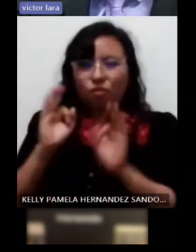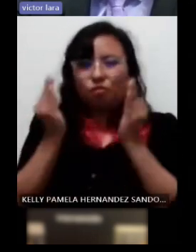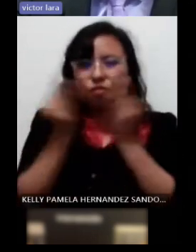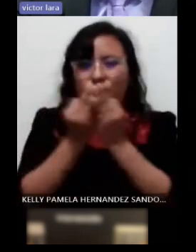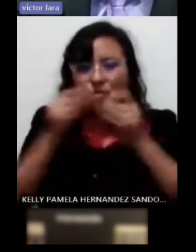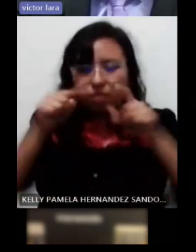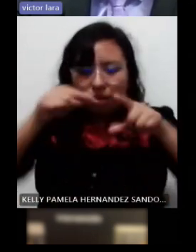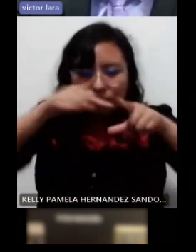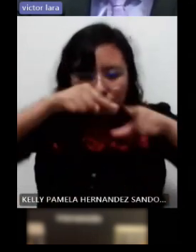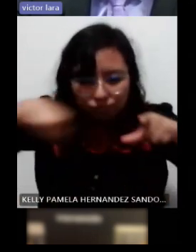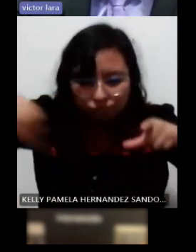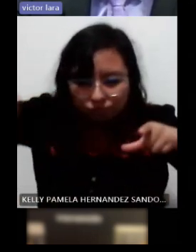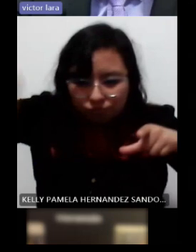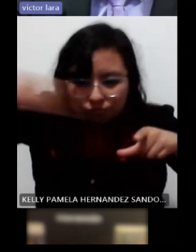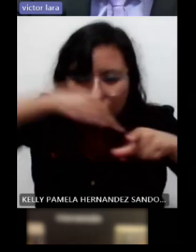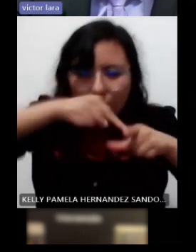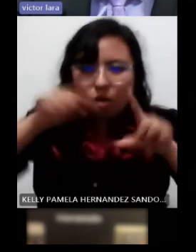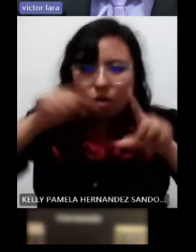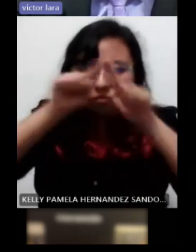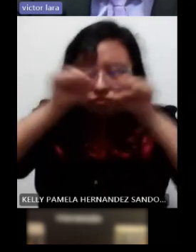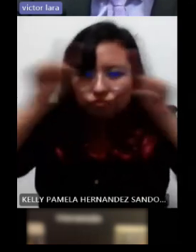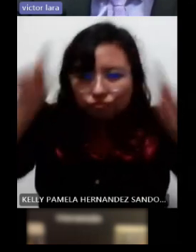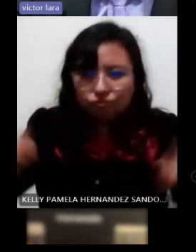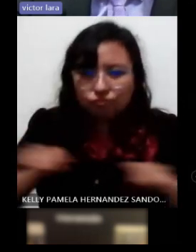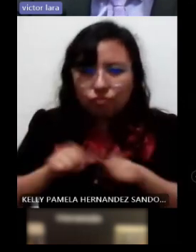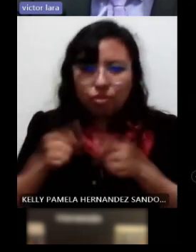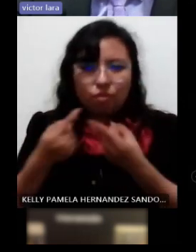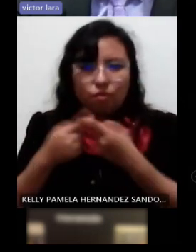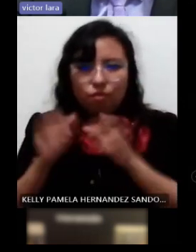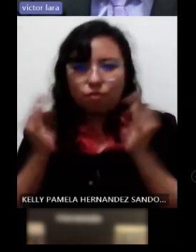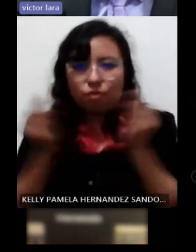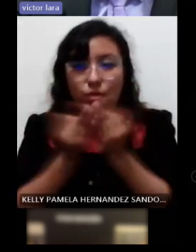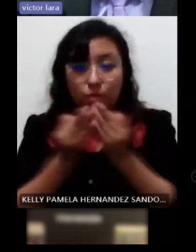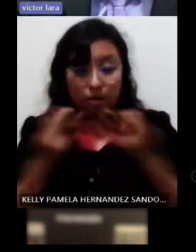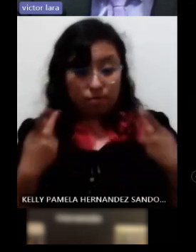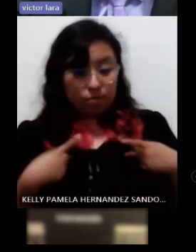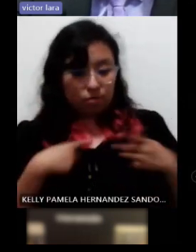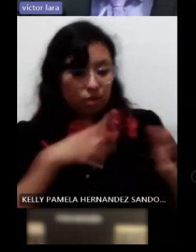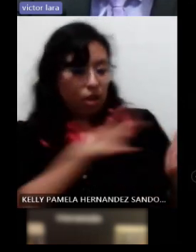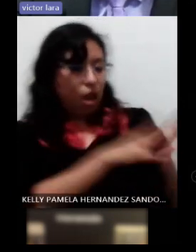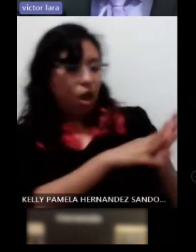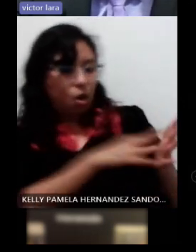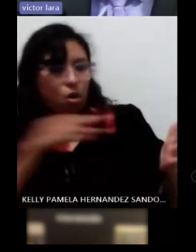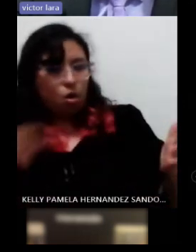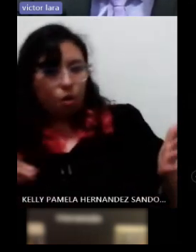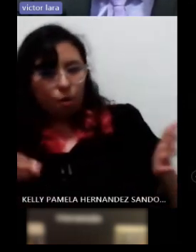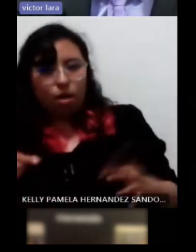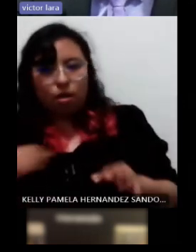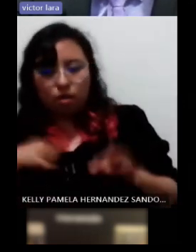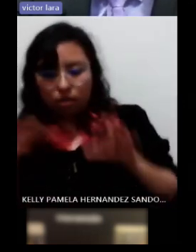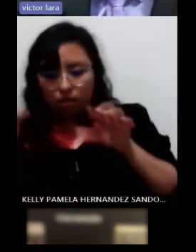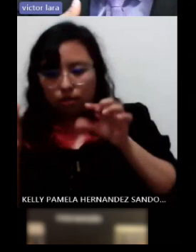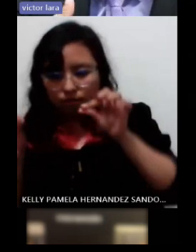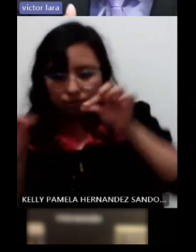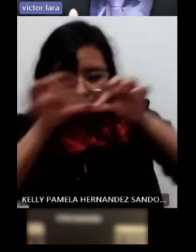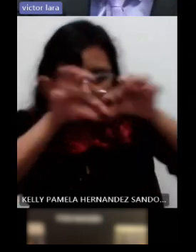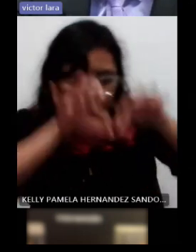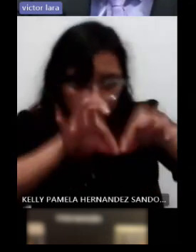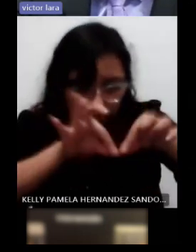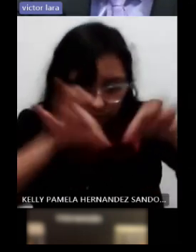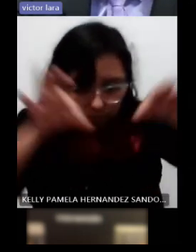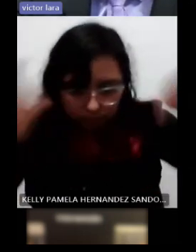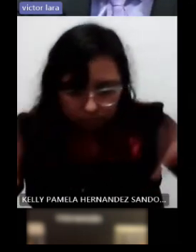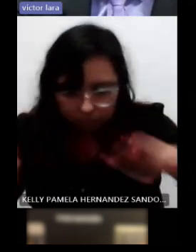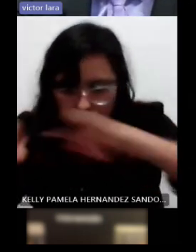cuadrados y el paciente las tiene que imitar entonces al desarrollo de esta pinza fina que nos sirve o le va a servir